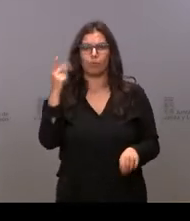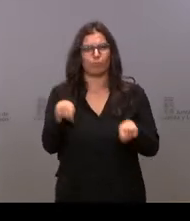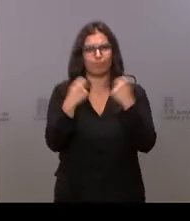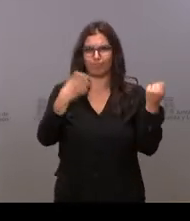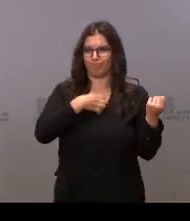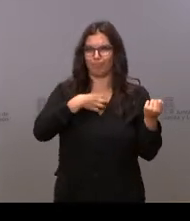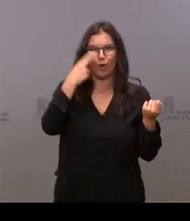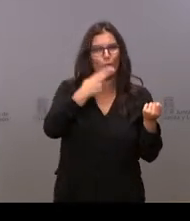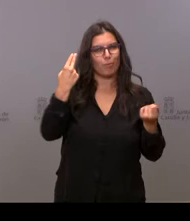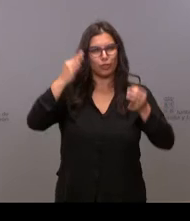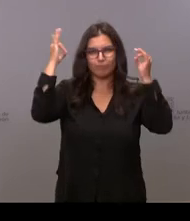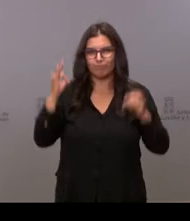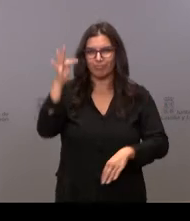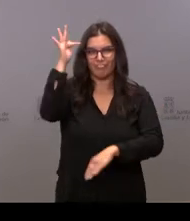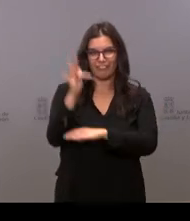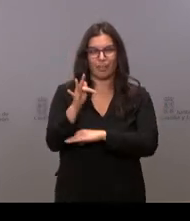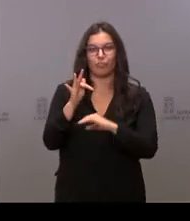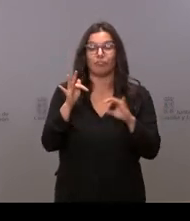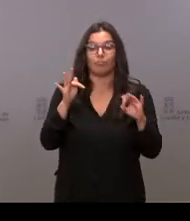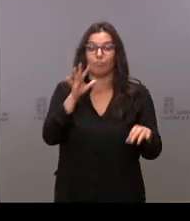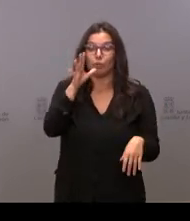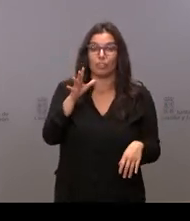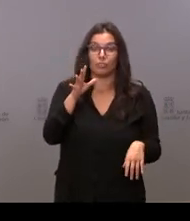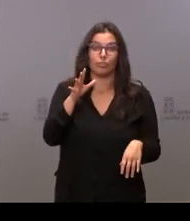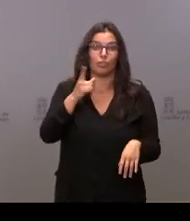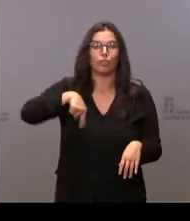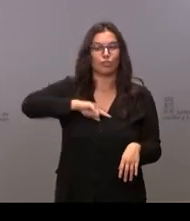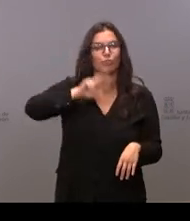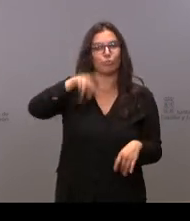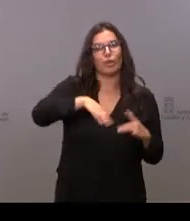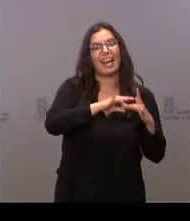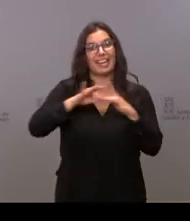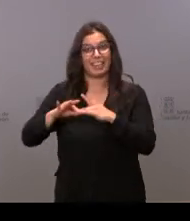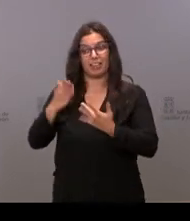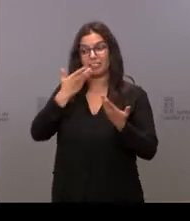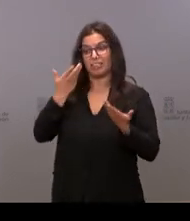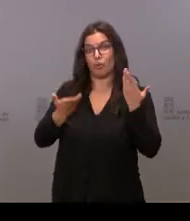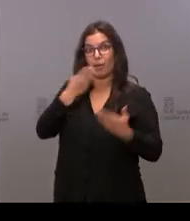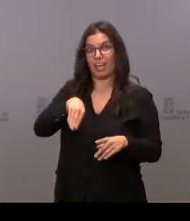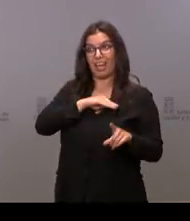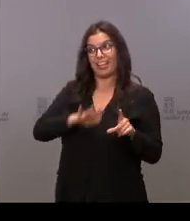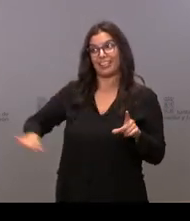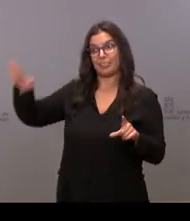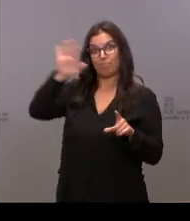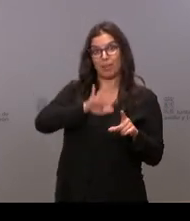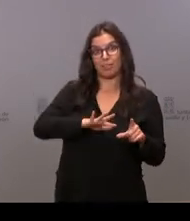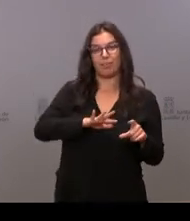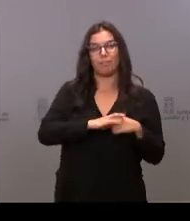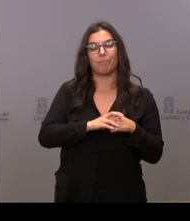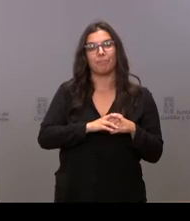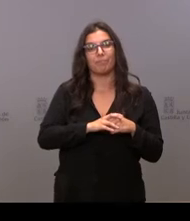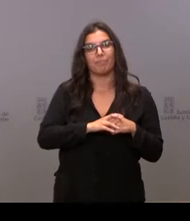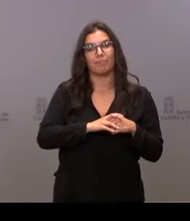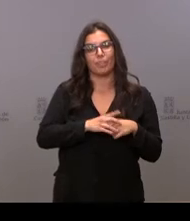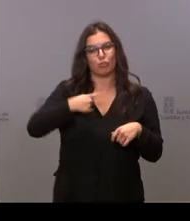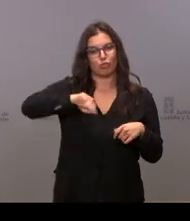por eso, y por muchas cosas más, somos líderes en España, desde Castilla y León, en